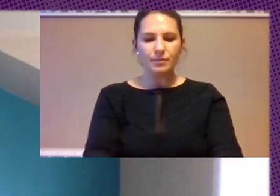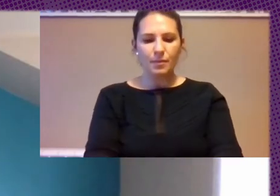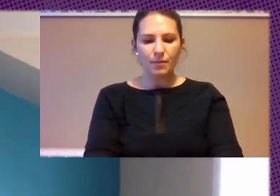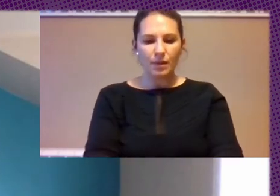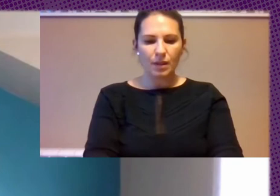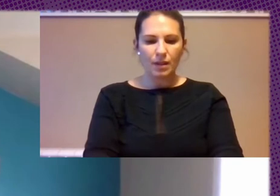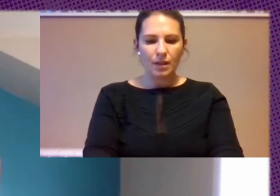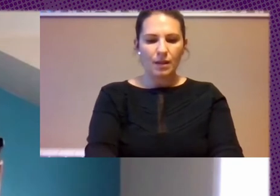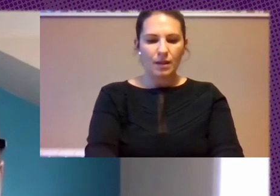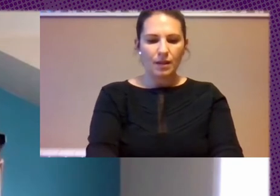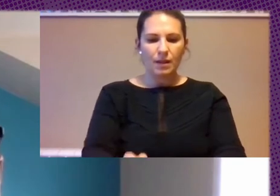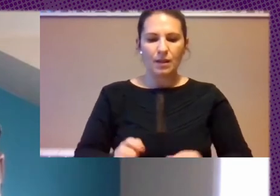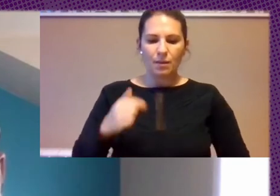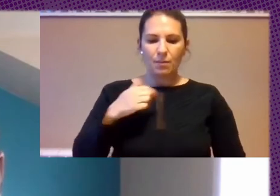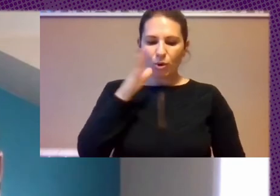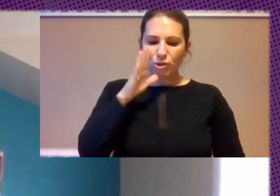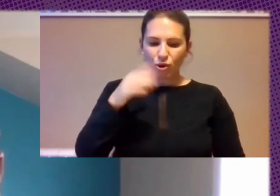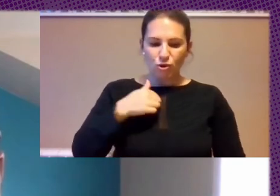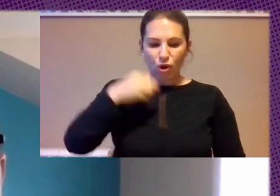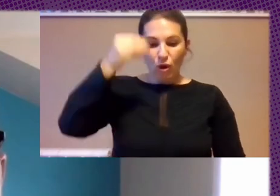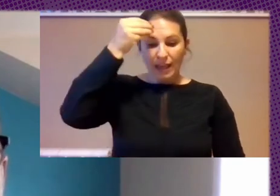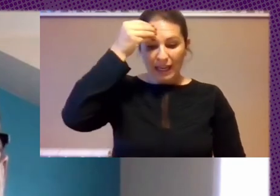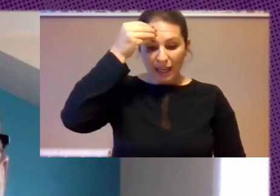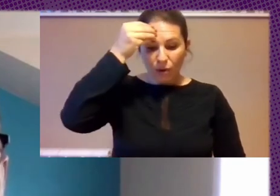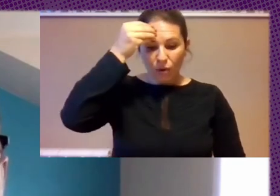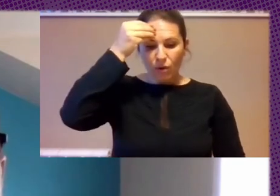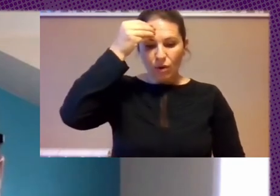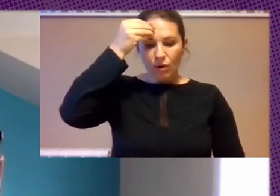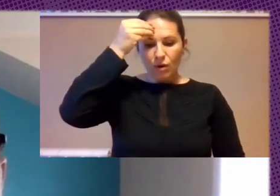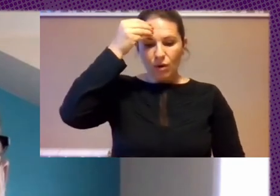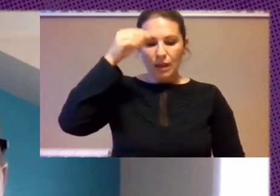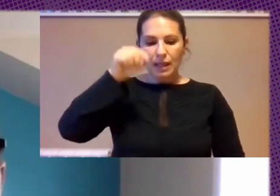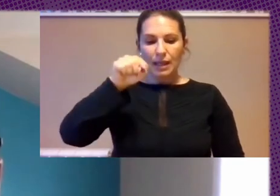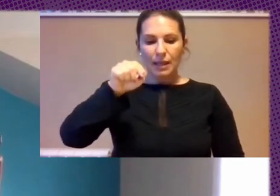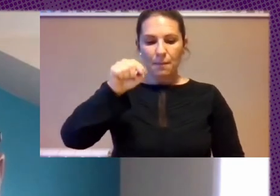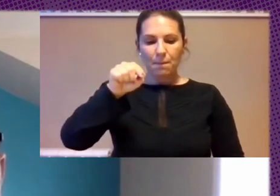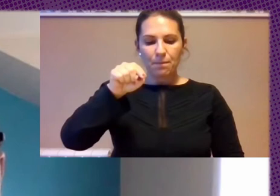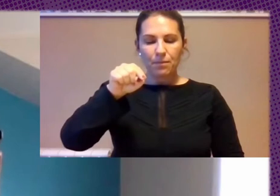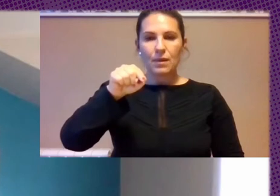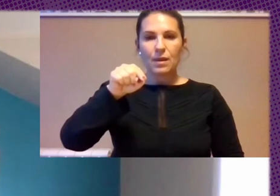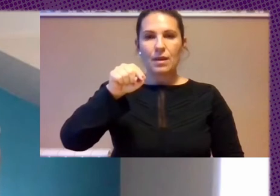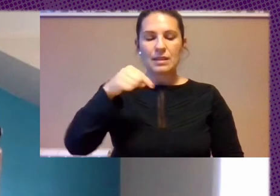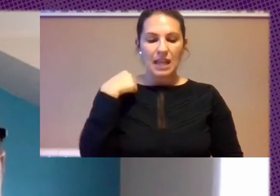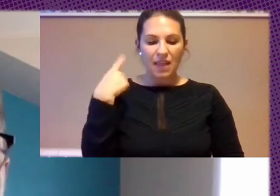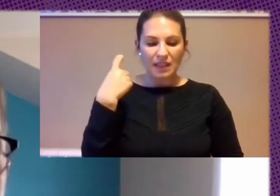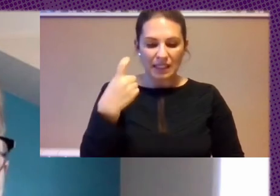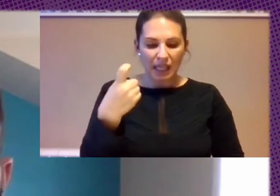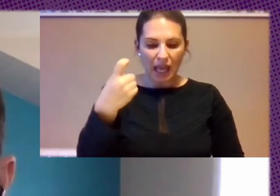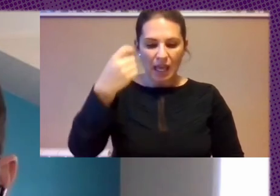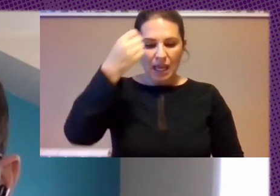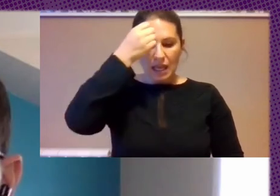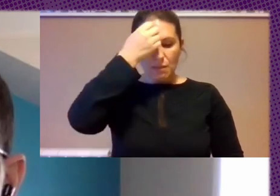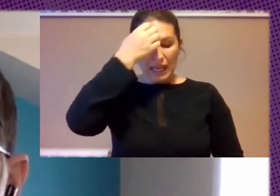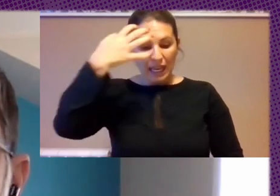Esa Pequeña Apertura De Cómo Resistir Se Necesita La Imaginación Y Aquí Tal